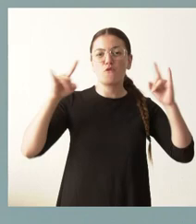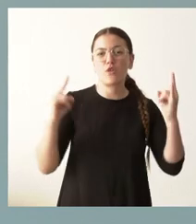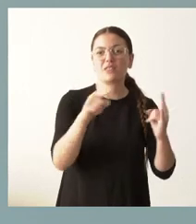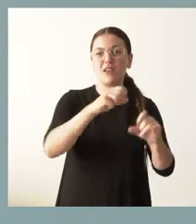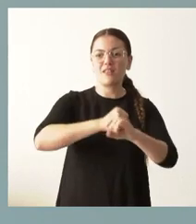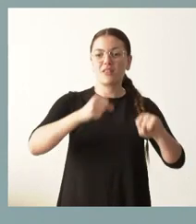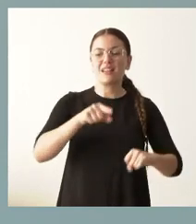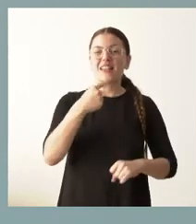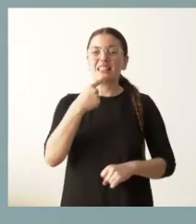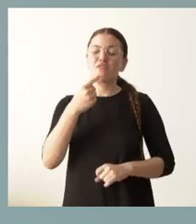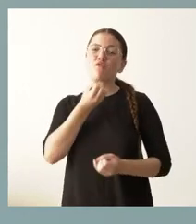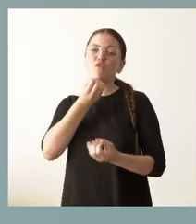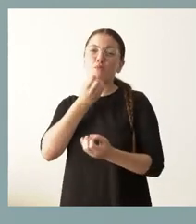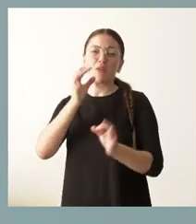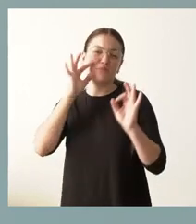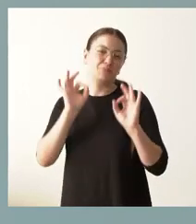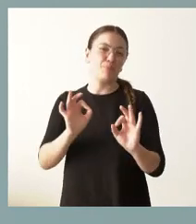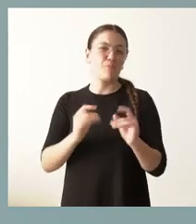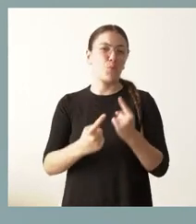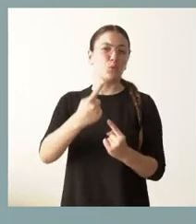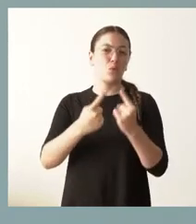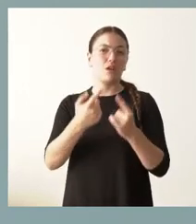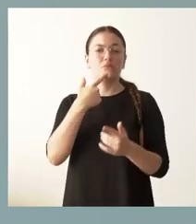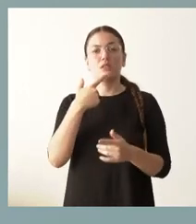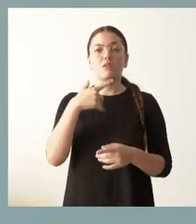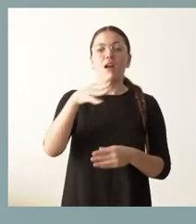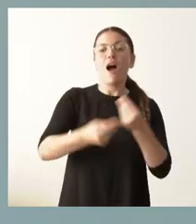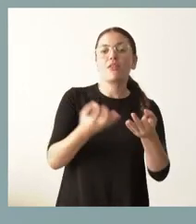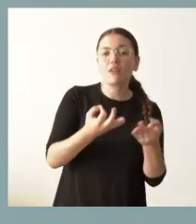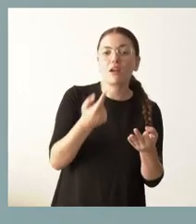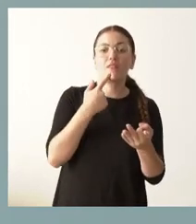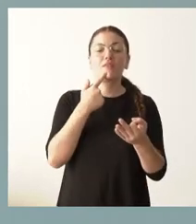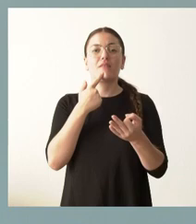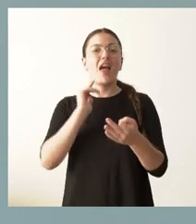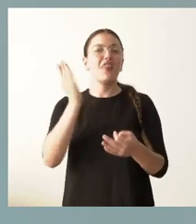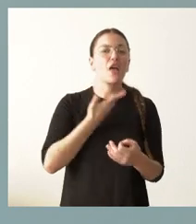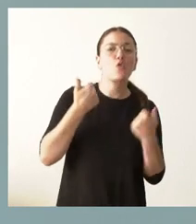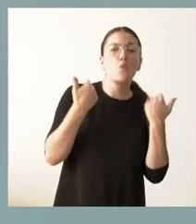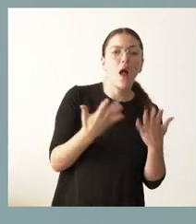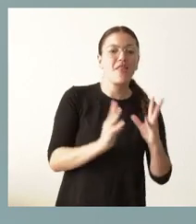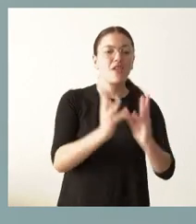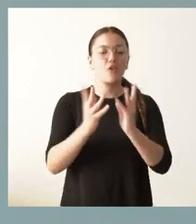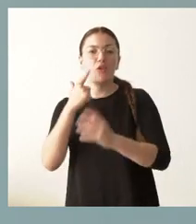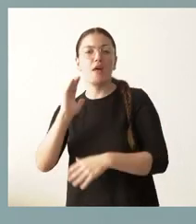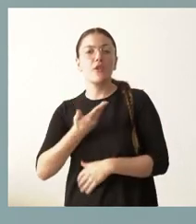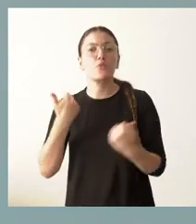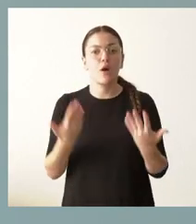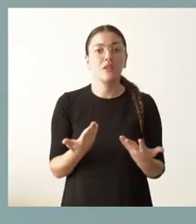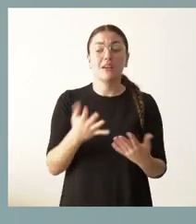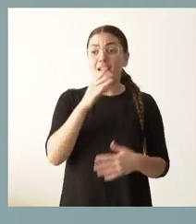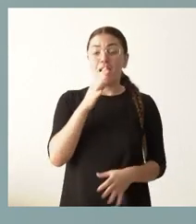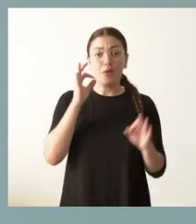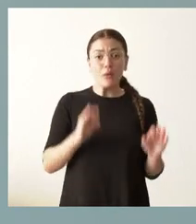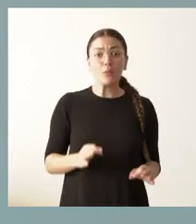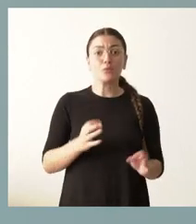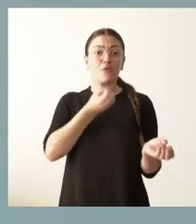es darles información puntual de cuál ha sido la campaña, los daños causados incendio a incendio y creo que la ruma de todos ellos. Yo ahora no tengo este